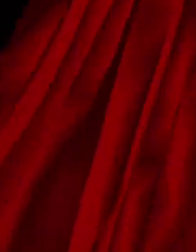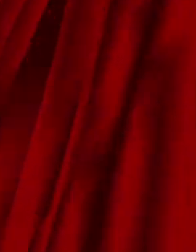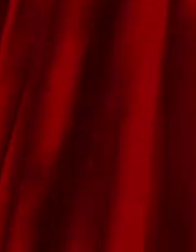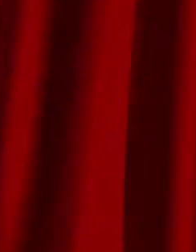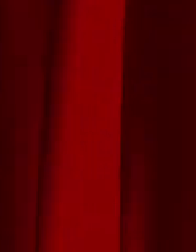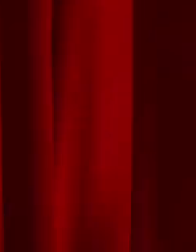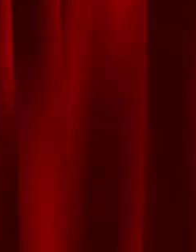¡Gracias! ¡Gracias!